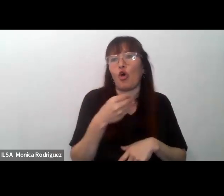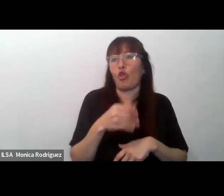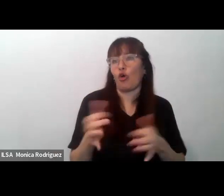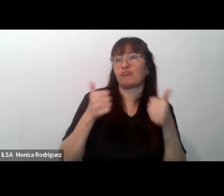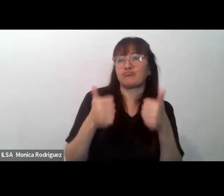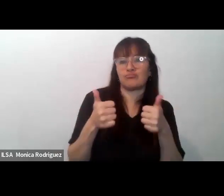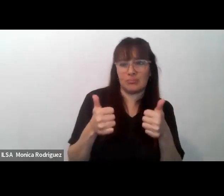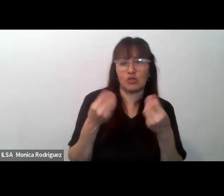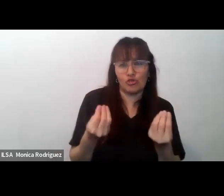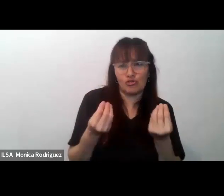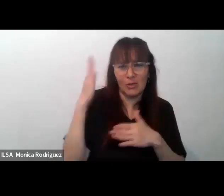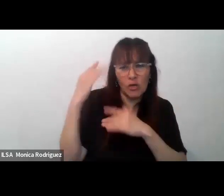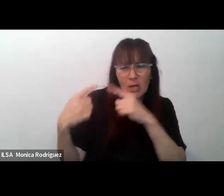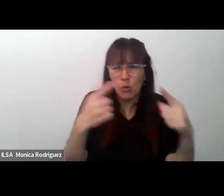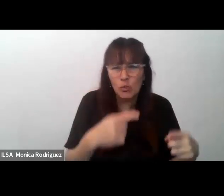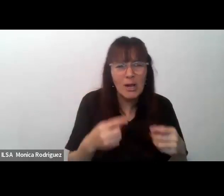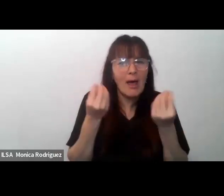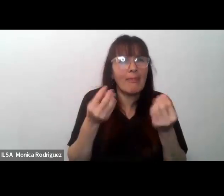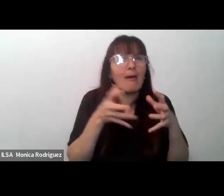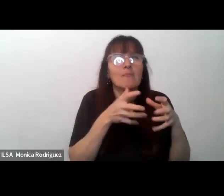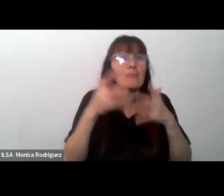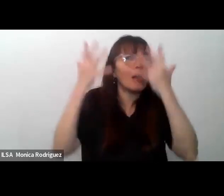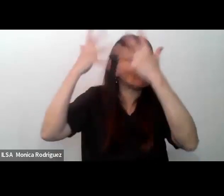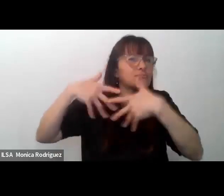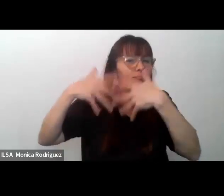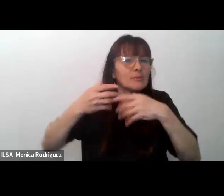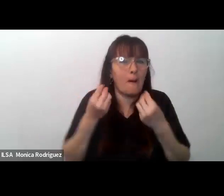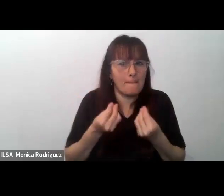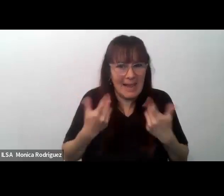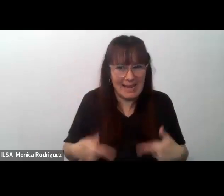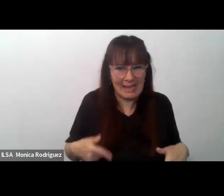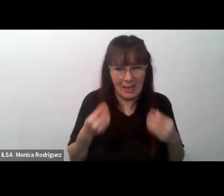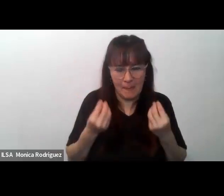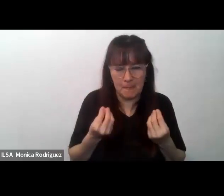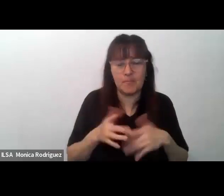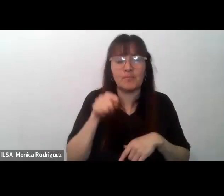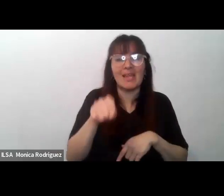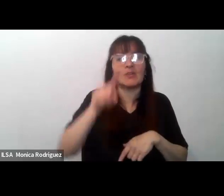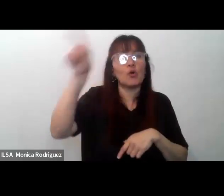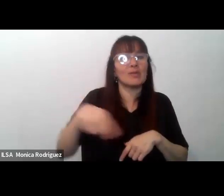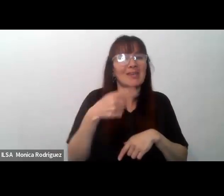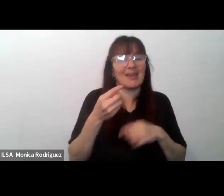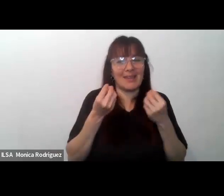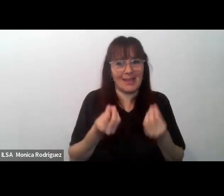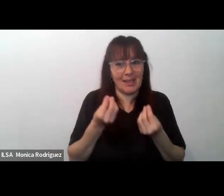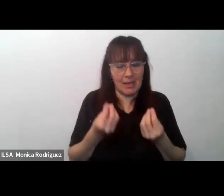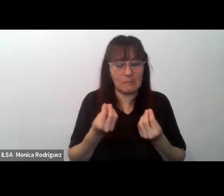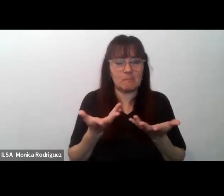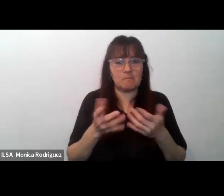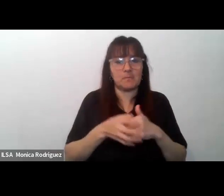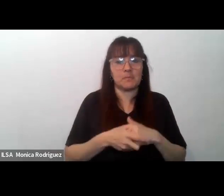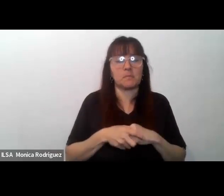¿para qué cuestionarse eso? y a veces eso nos lleva a masificar todo lo que puede